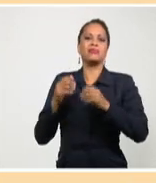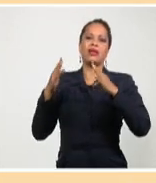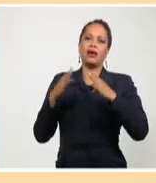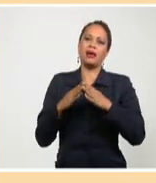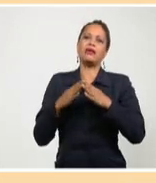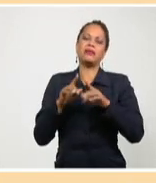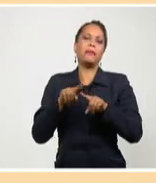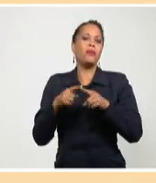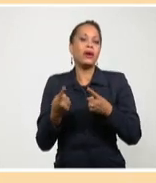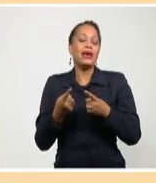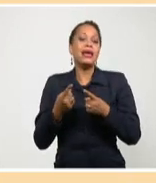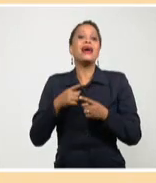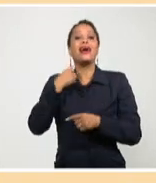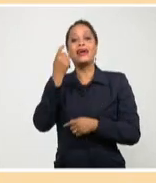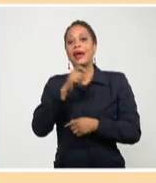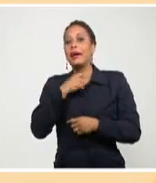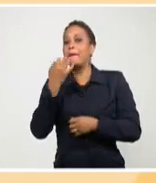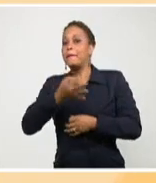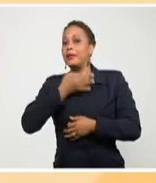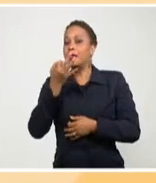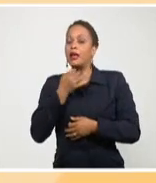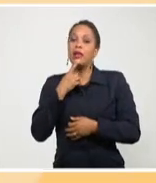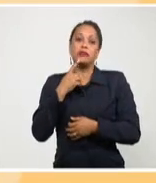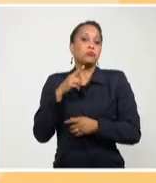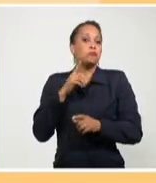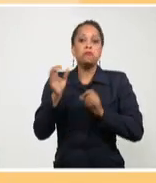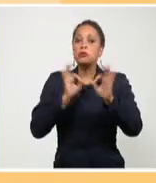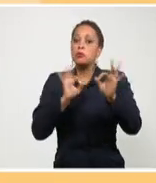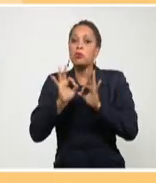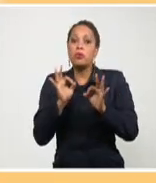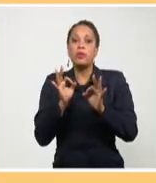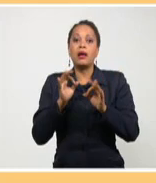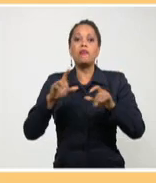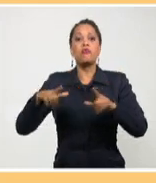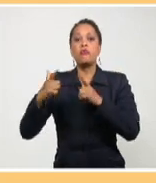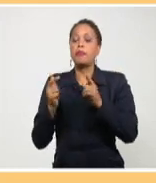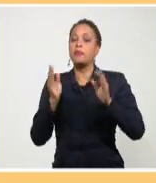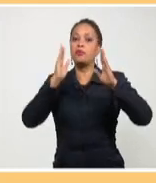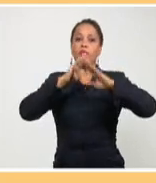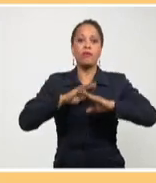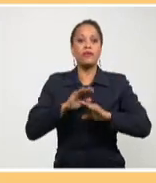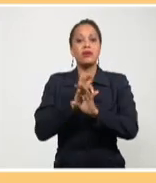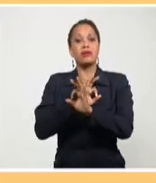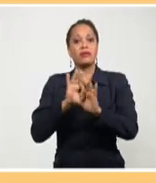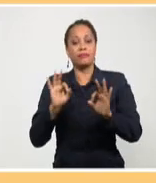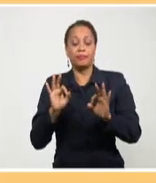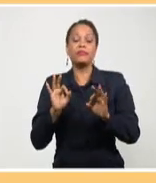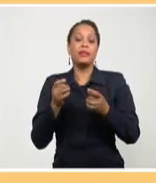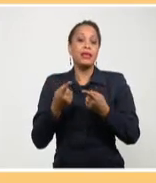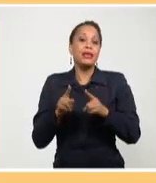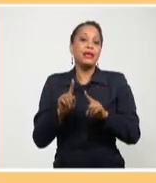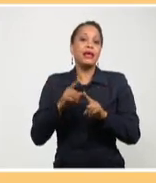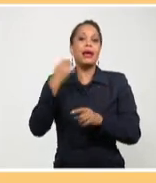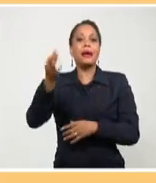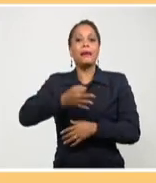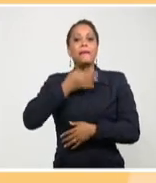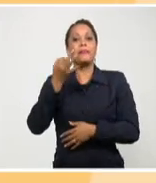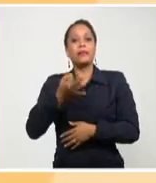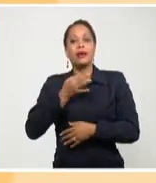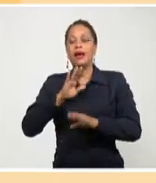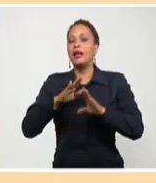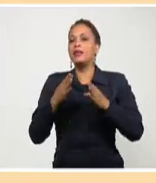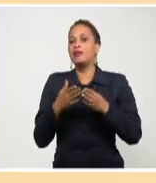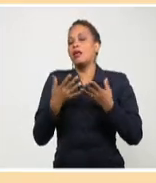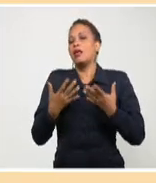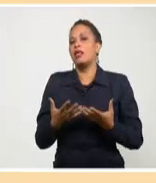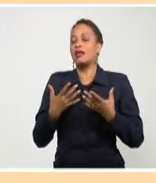explicarle a ellos que no fuimos precavidos. Incumplimos normas higiénico-sanitarias, más que explicadas, hasta el